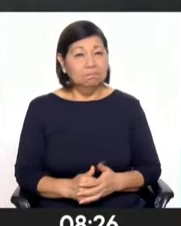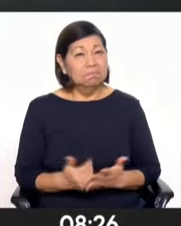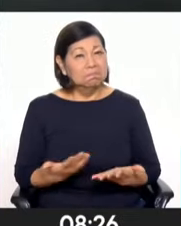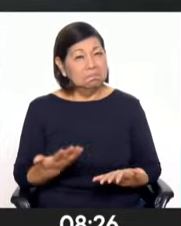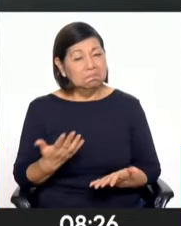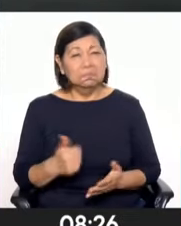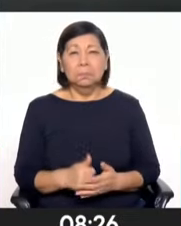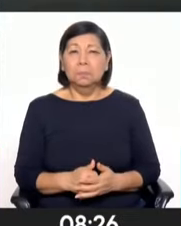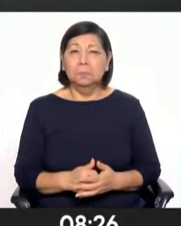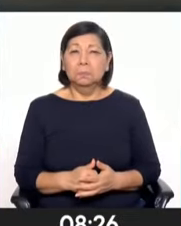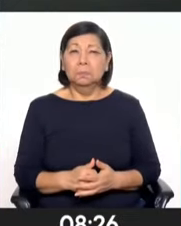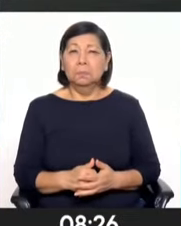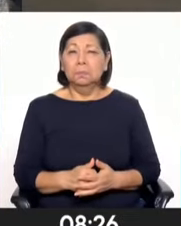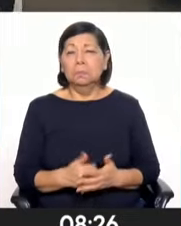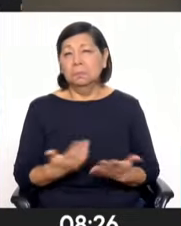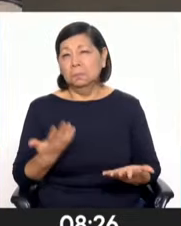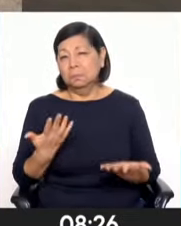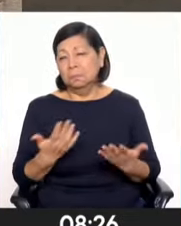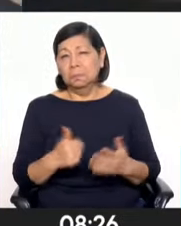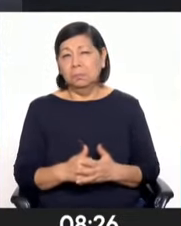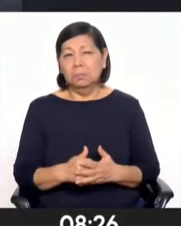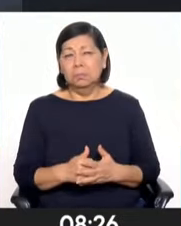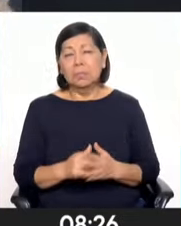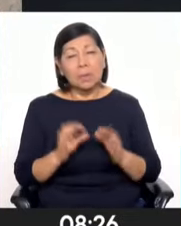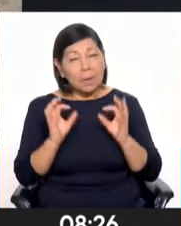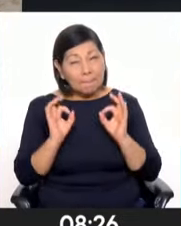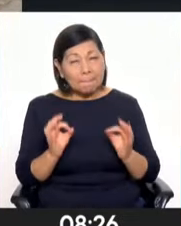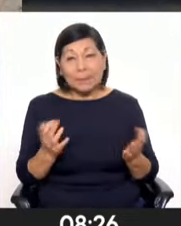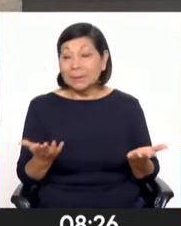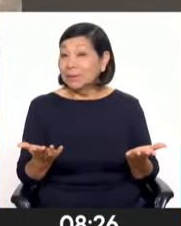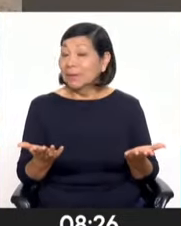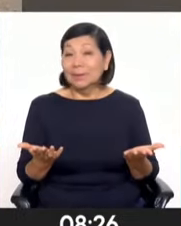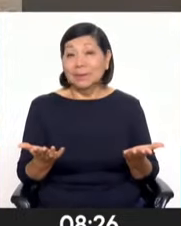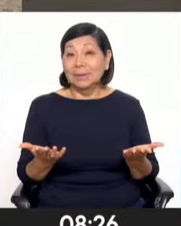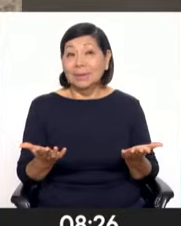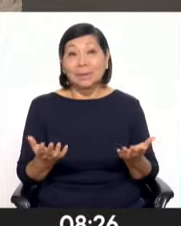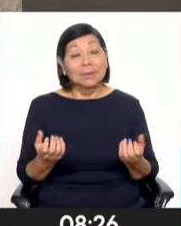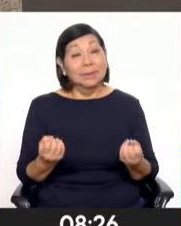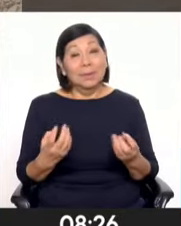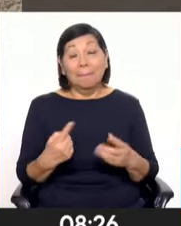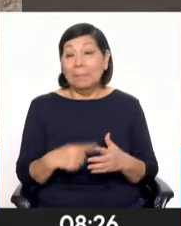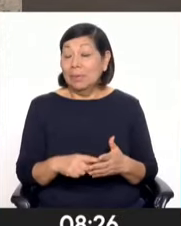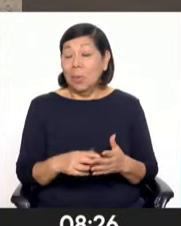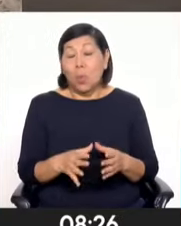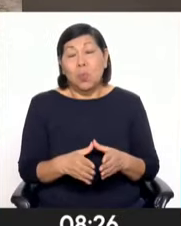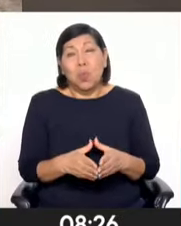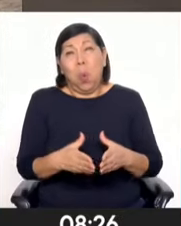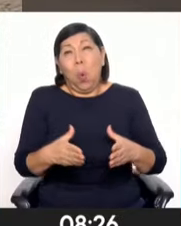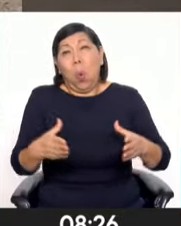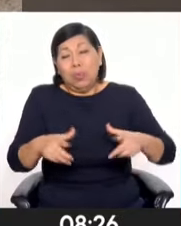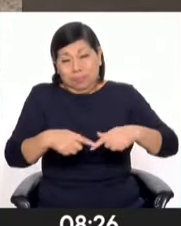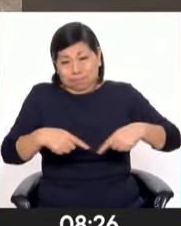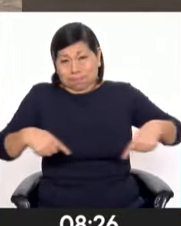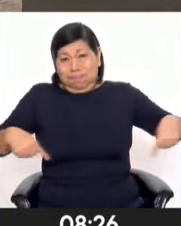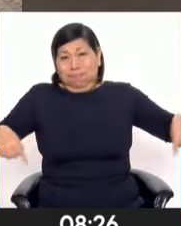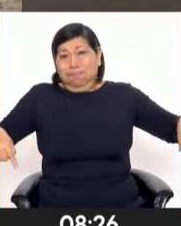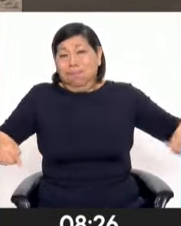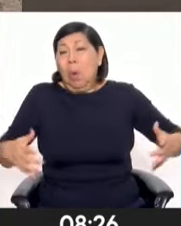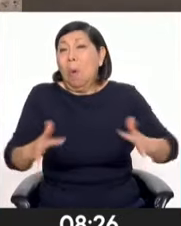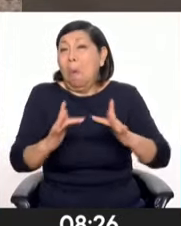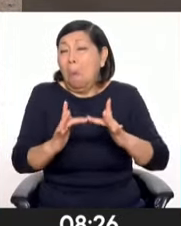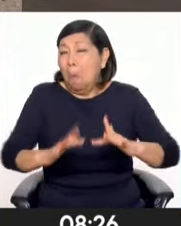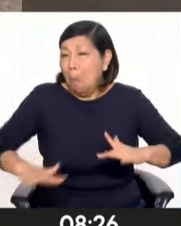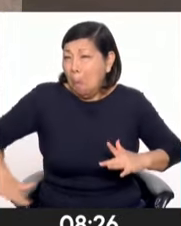darle un área ahorita exacta sería pecar, porque es inmenso. Este